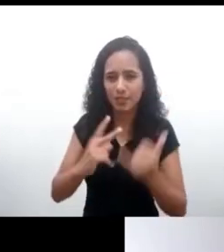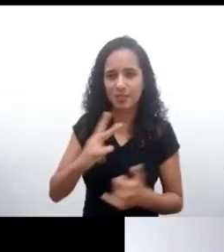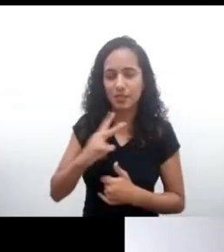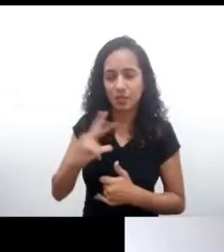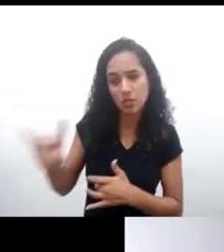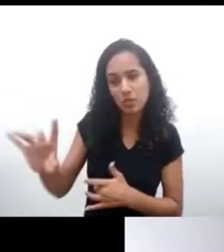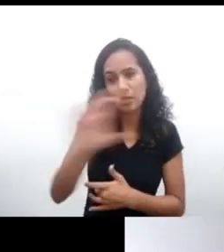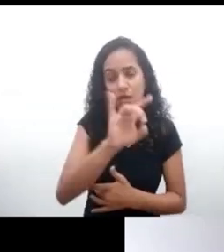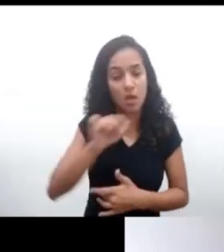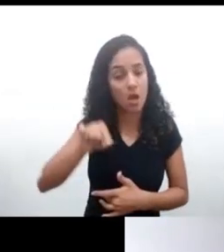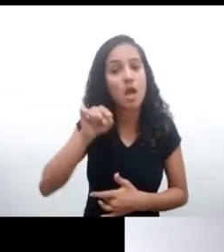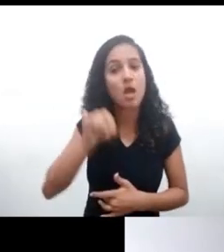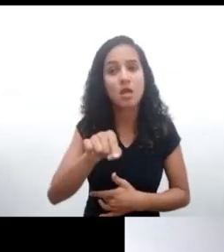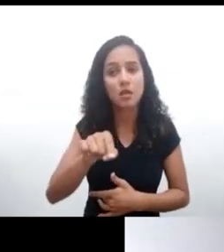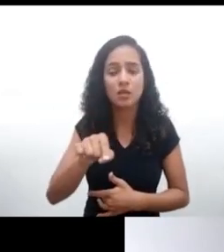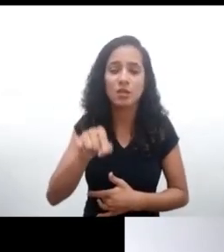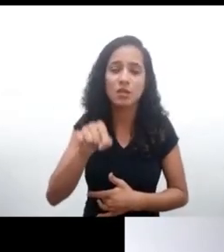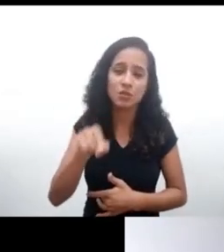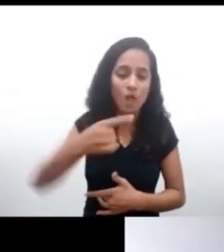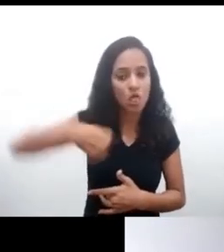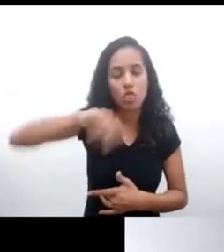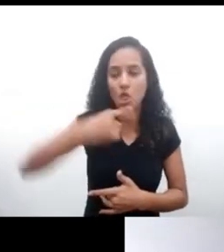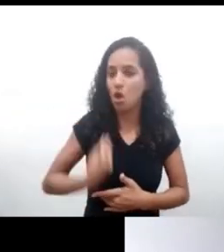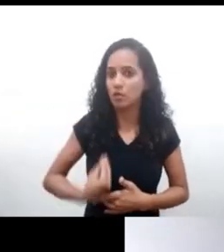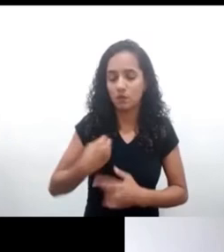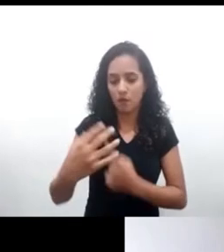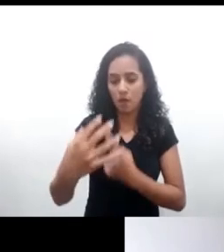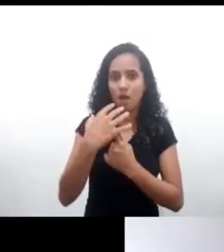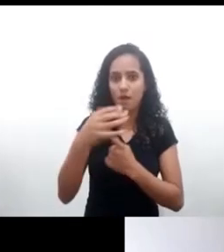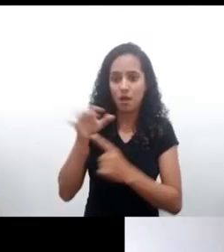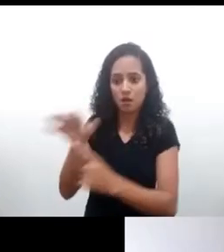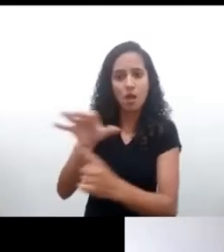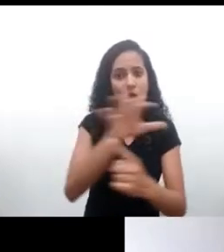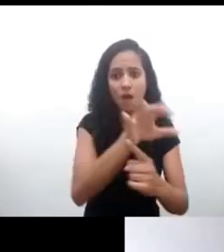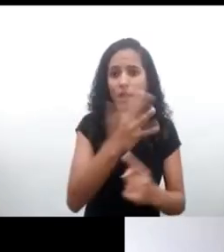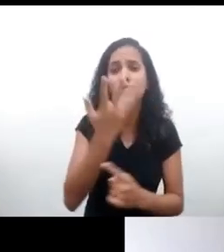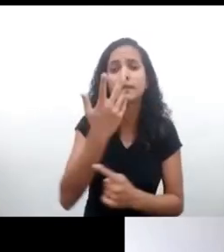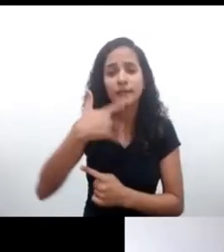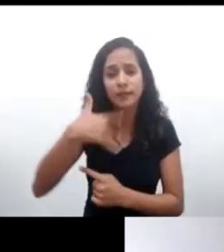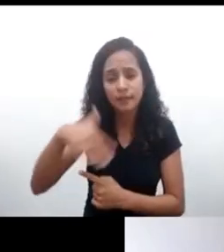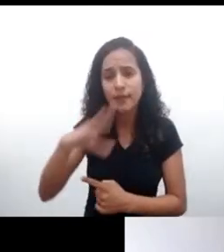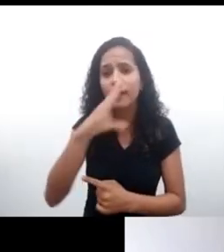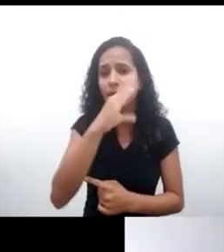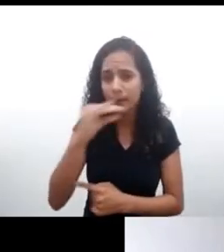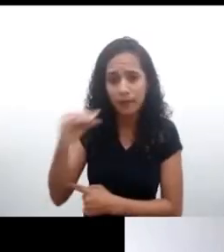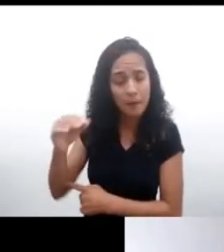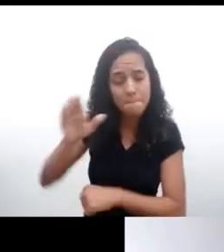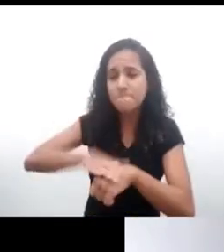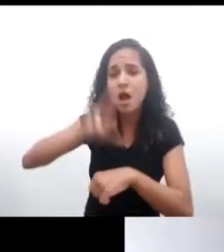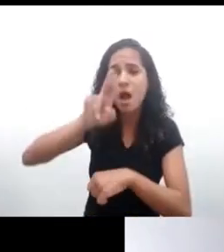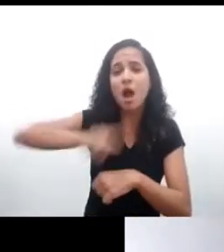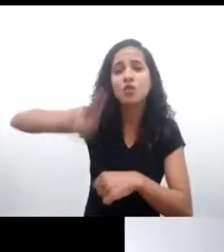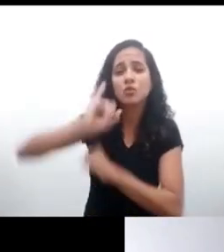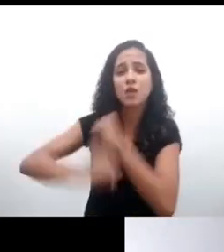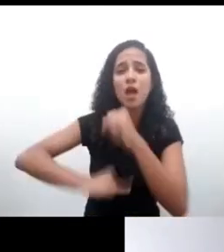regulatorios en Internet, porque es un fenómeno que está presente en todas nuestras vidas, sobre todo de la niñez y adolescencia, que